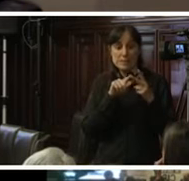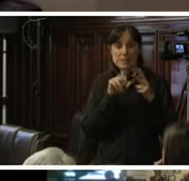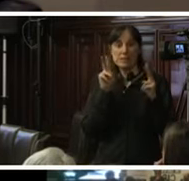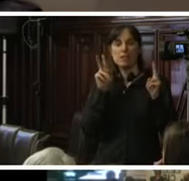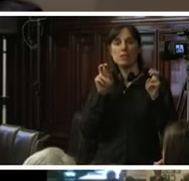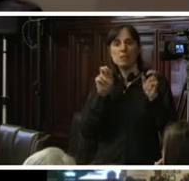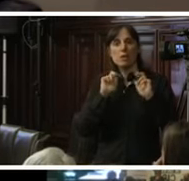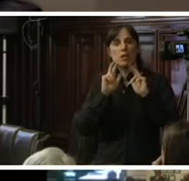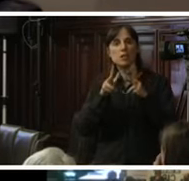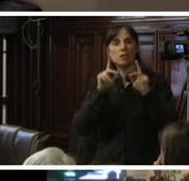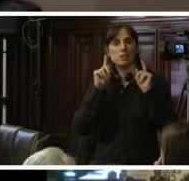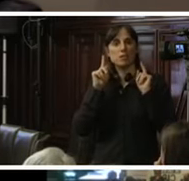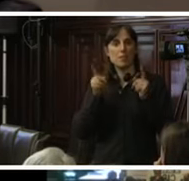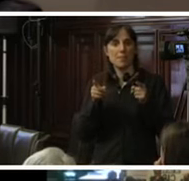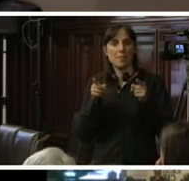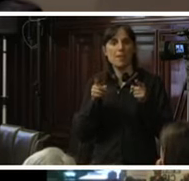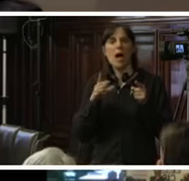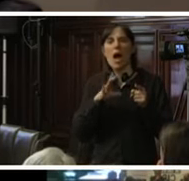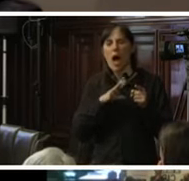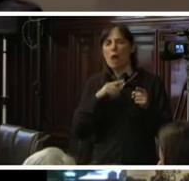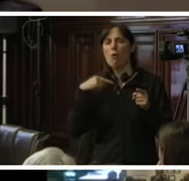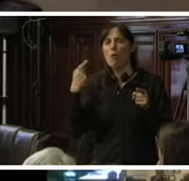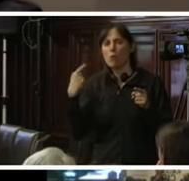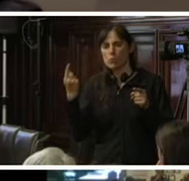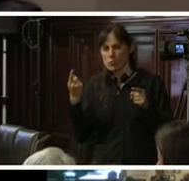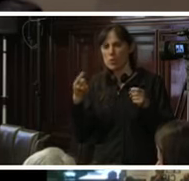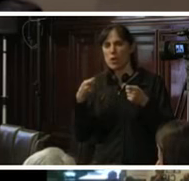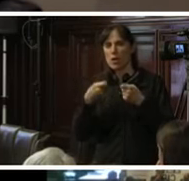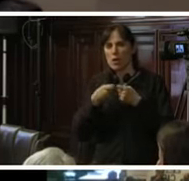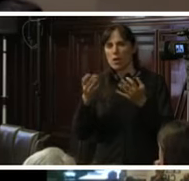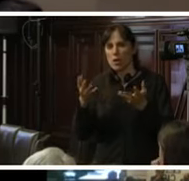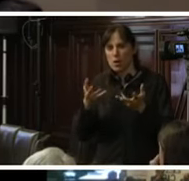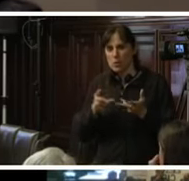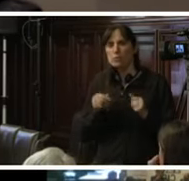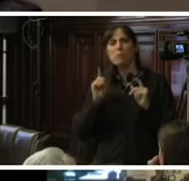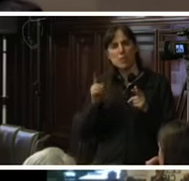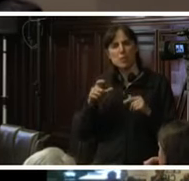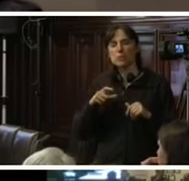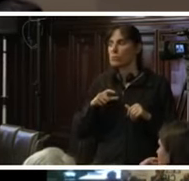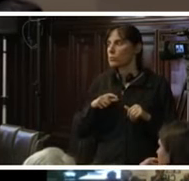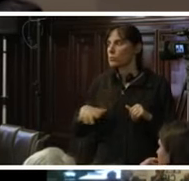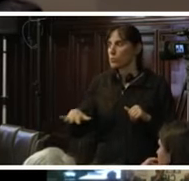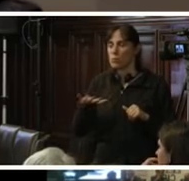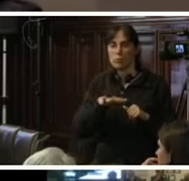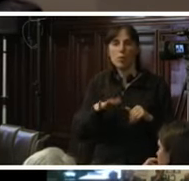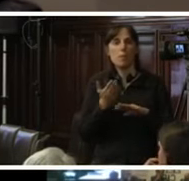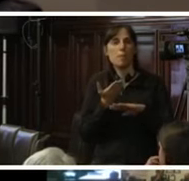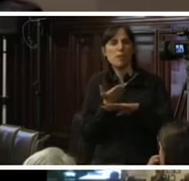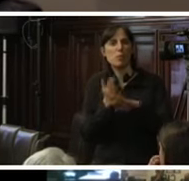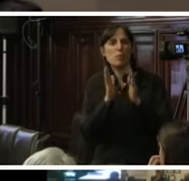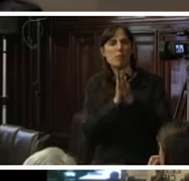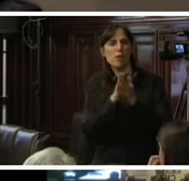decir también que hubo otras entidades de la sociedad civil que pidieron una corrección